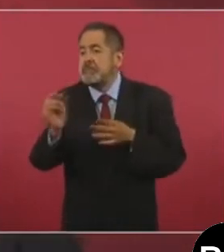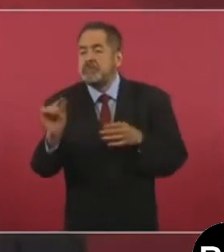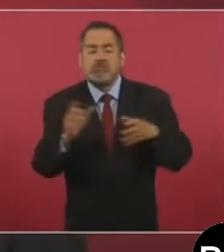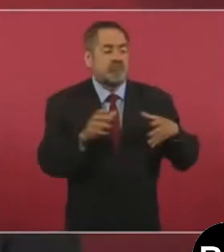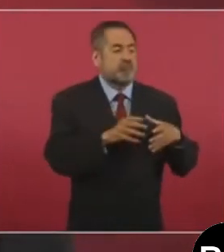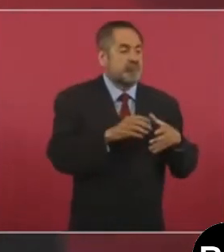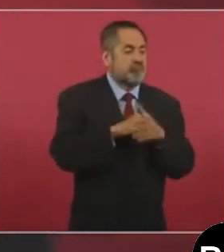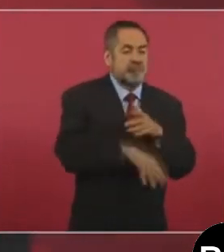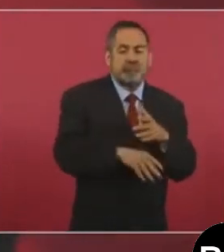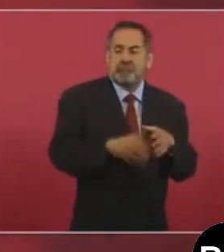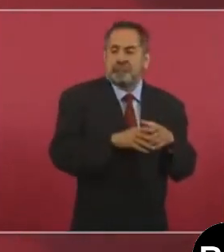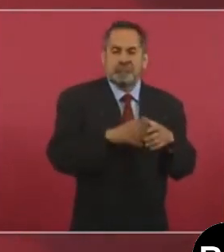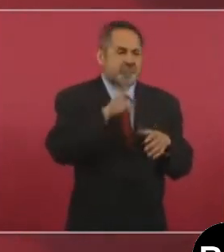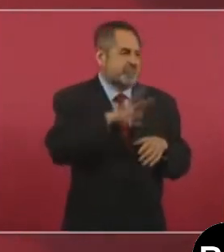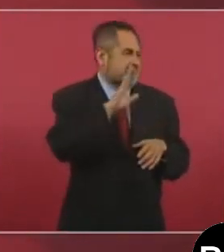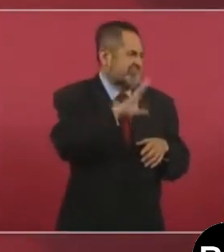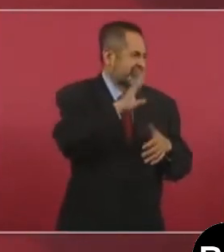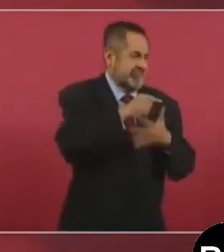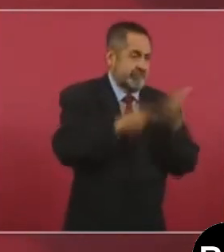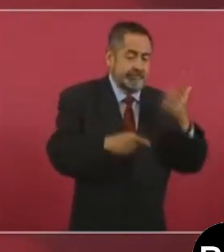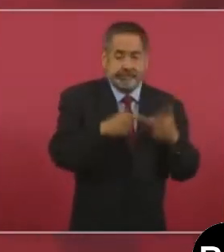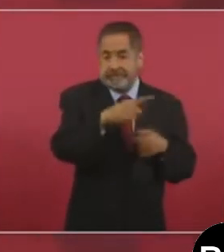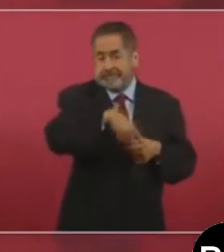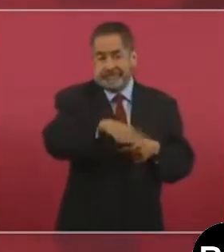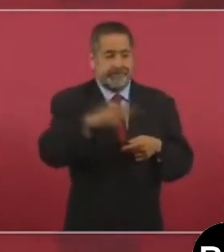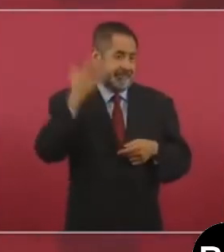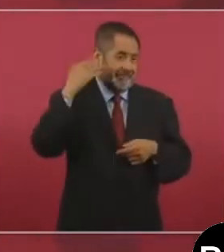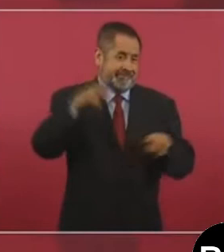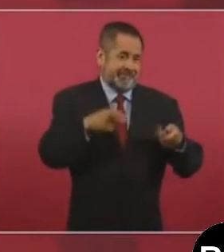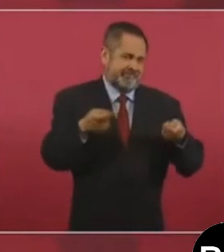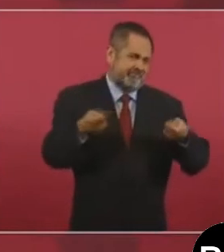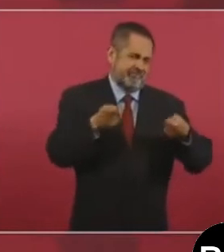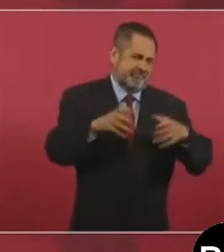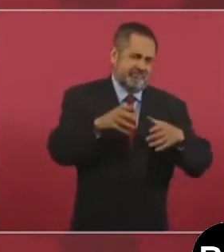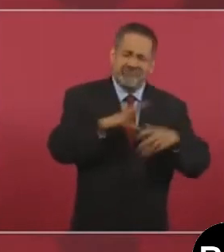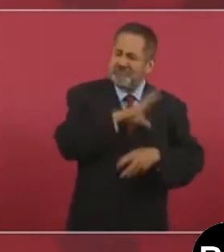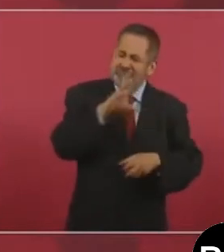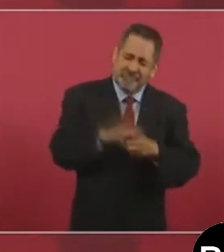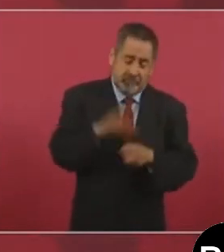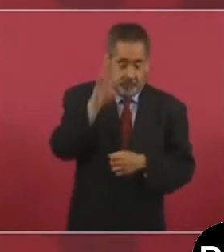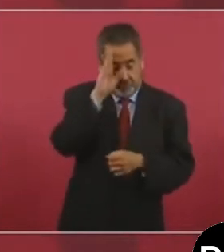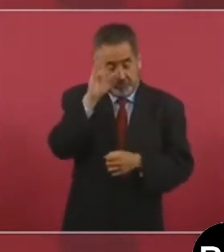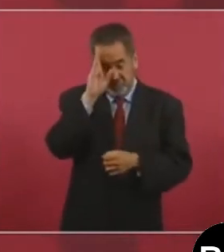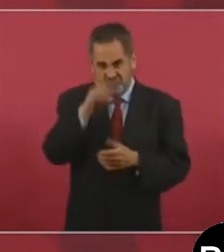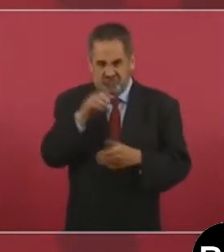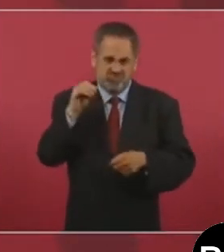Y el nivel de manipulación era extremo,